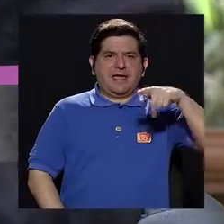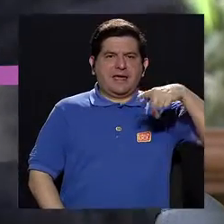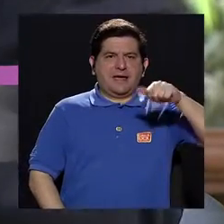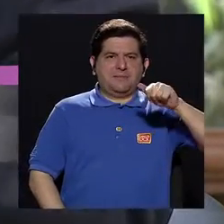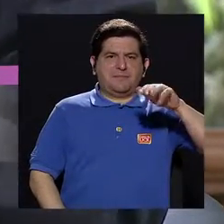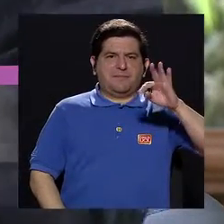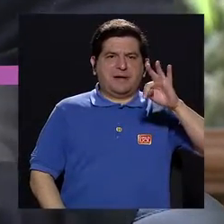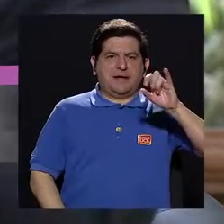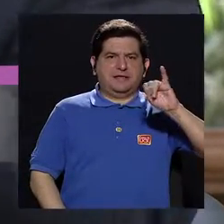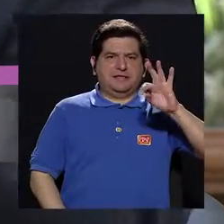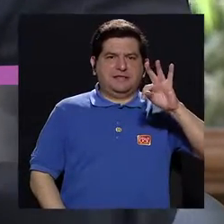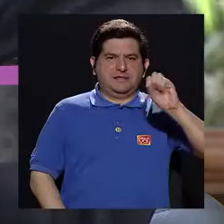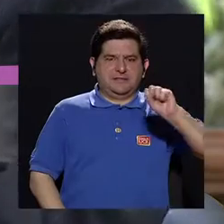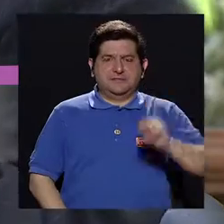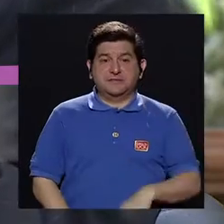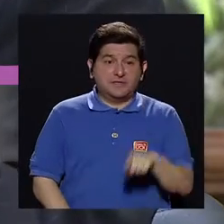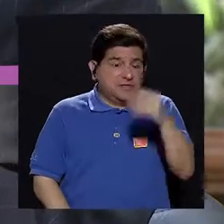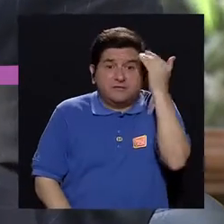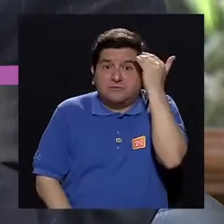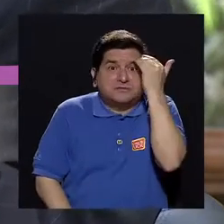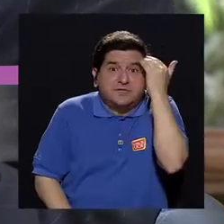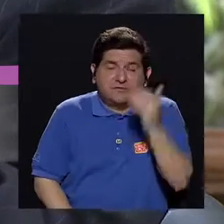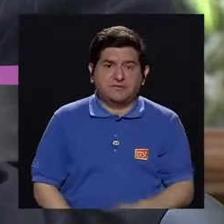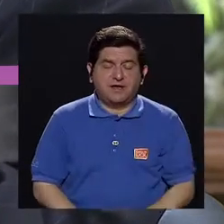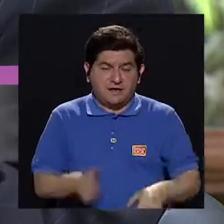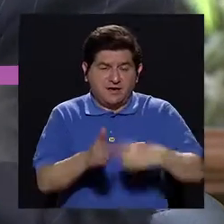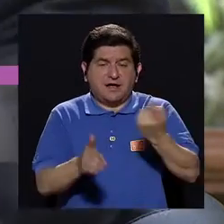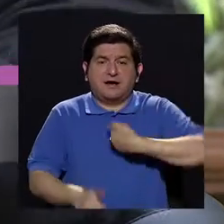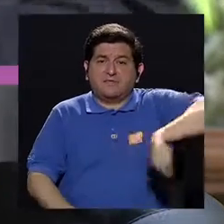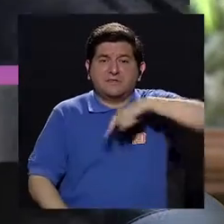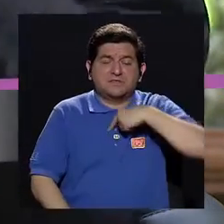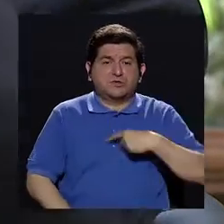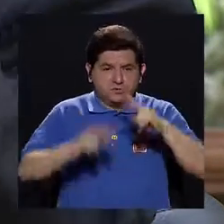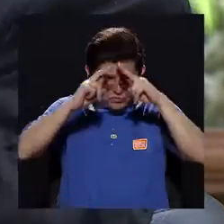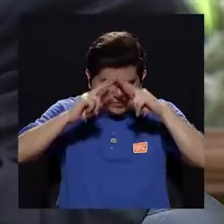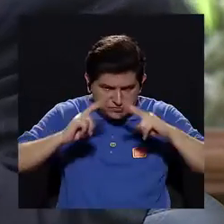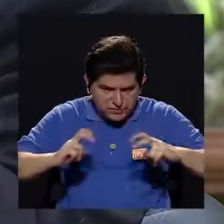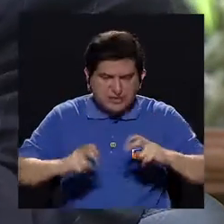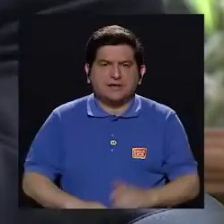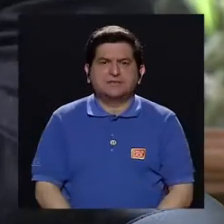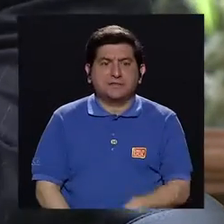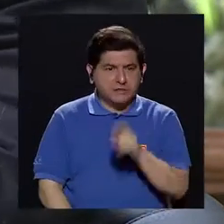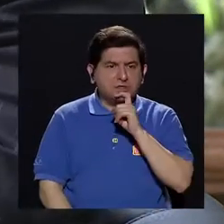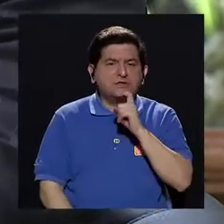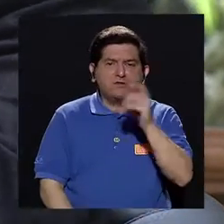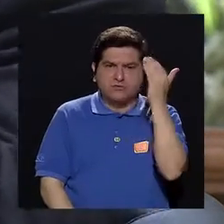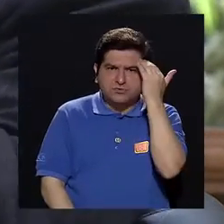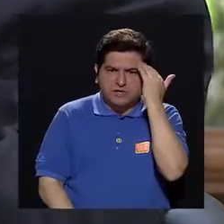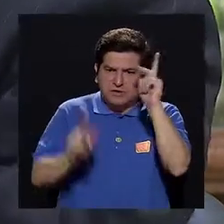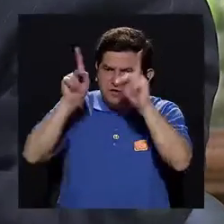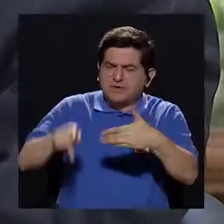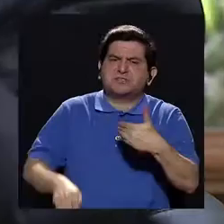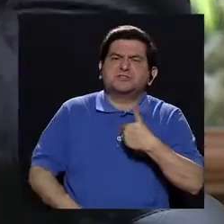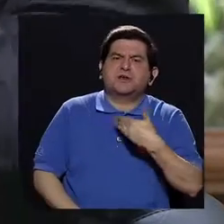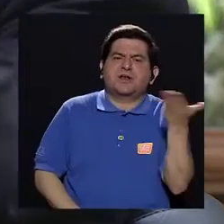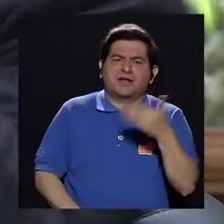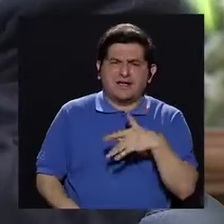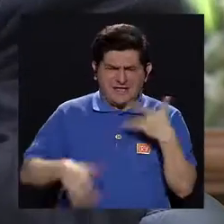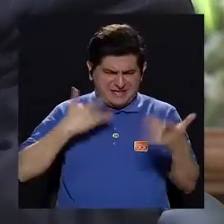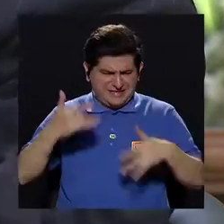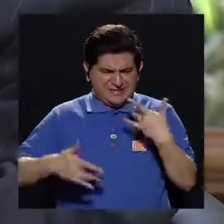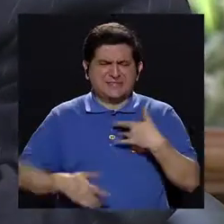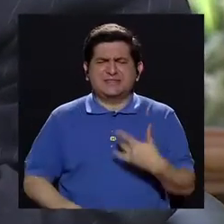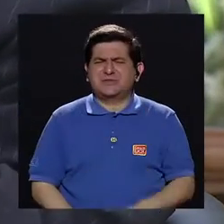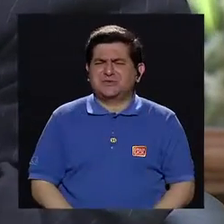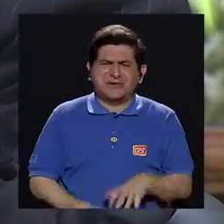Y no se sabe por qué. Eso a veces nosotros con todos los exámenes y nos cuesta saber qué tiene el paciente porque sus síntomas